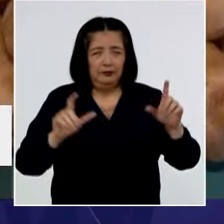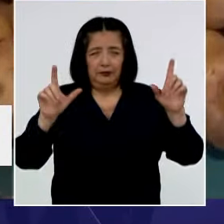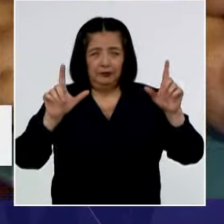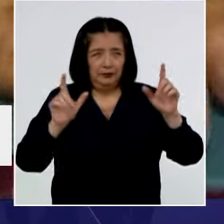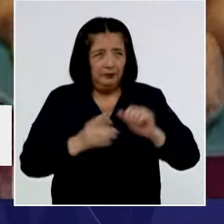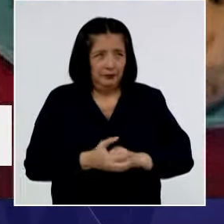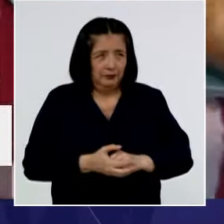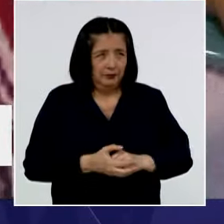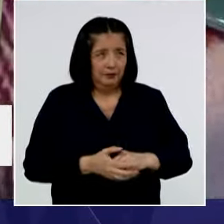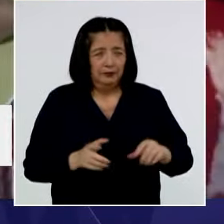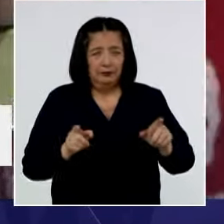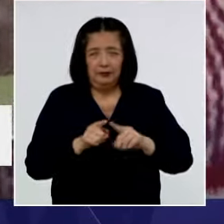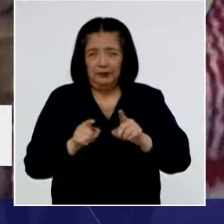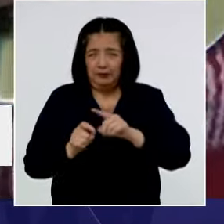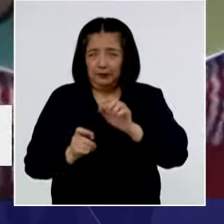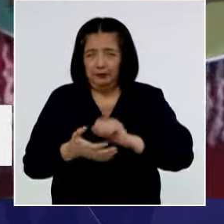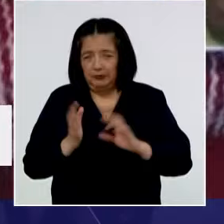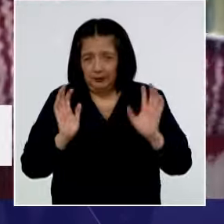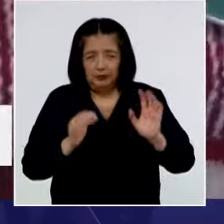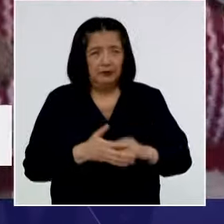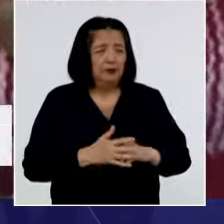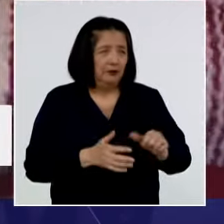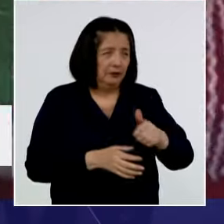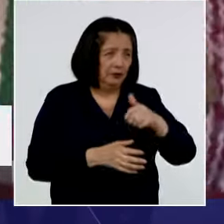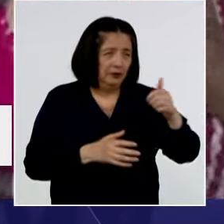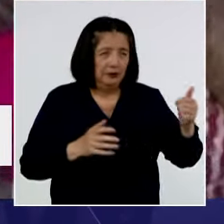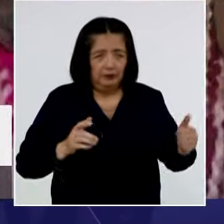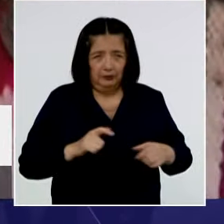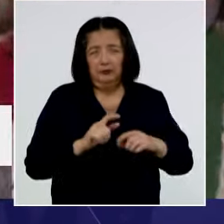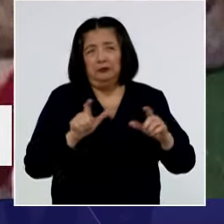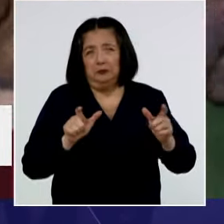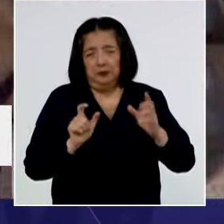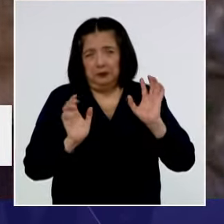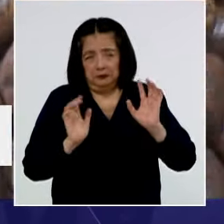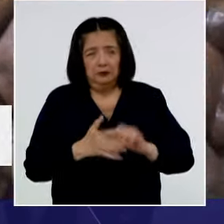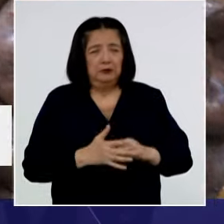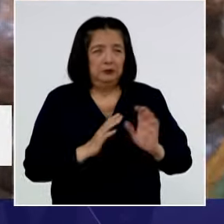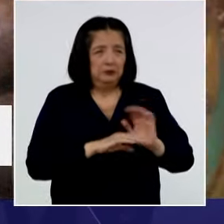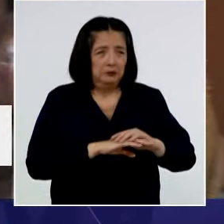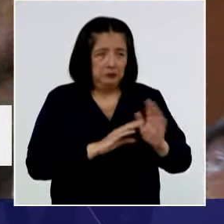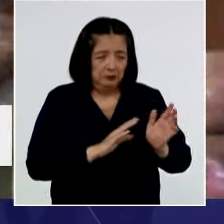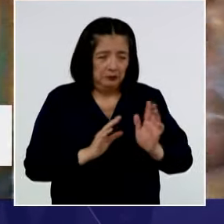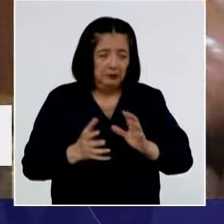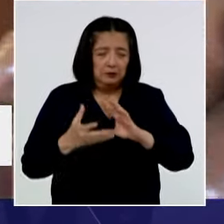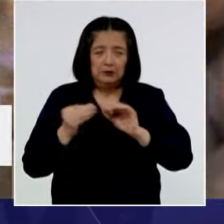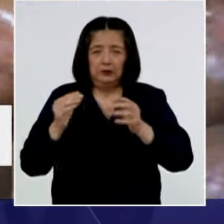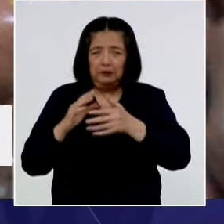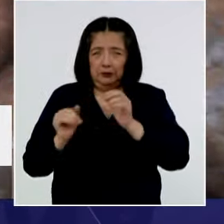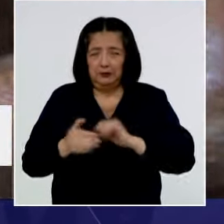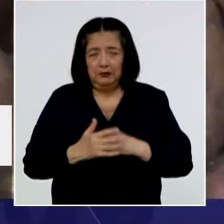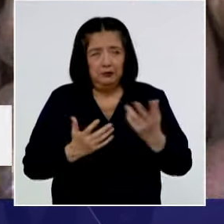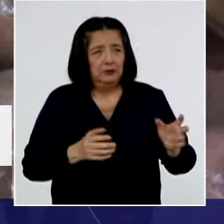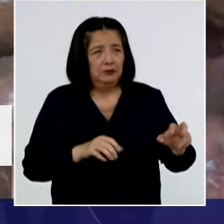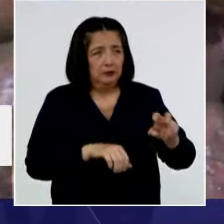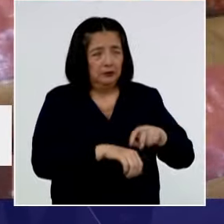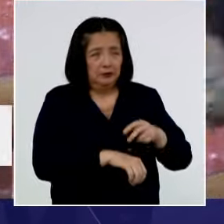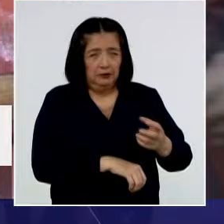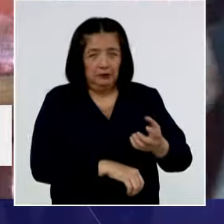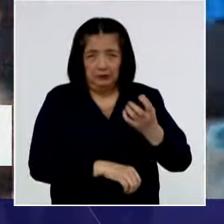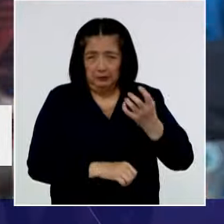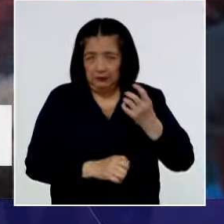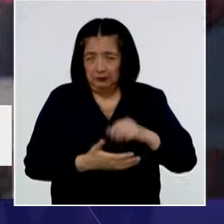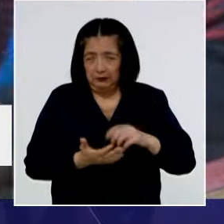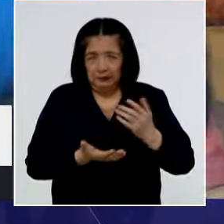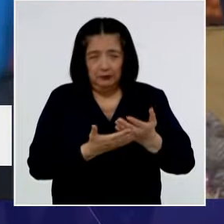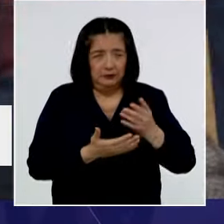del televisor, sino que también trascienden a otros escenarios, ¿no? Estamos preparando, por ejemplo, la historia de Papanchi, que es una papa